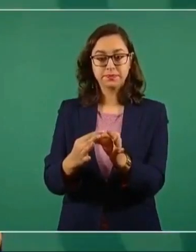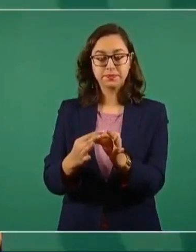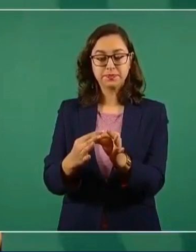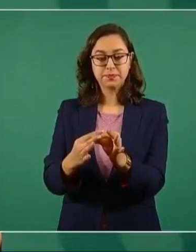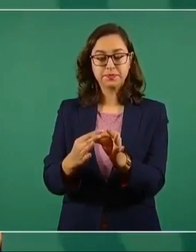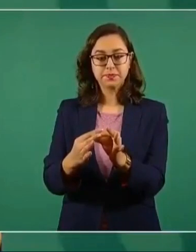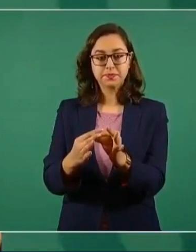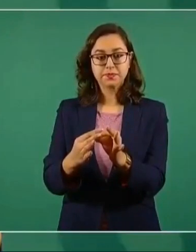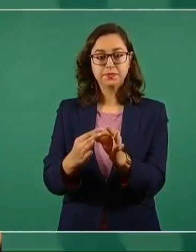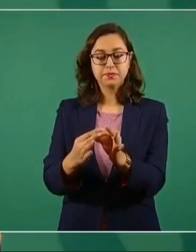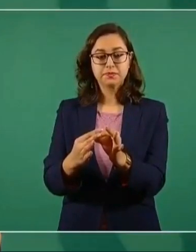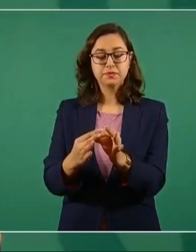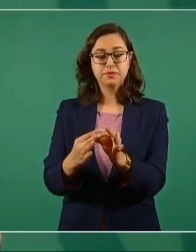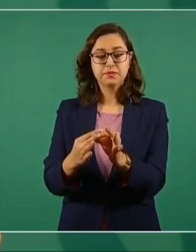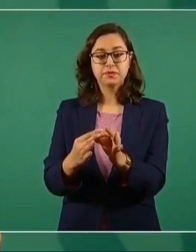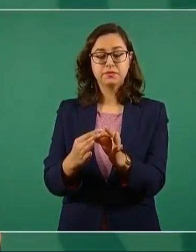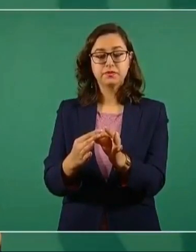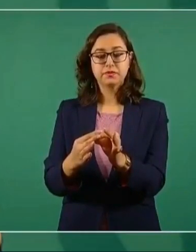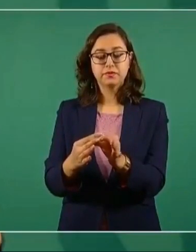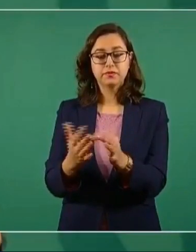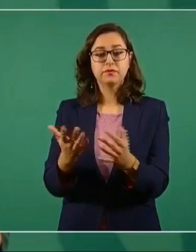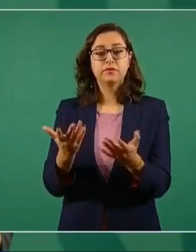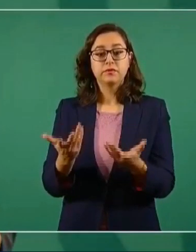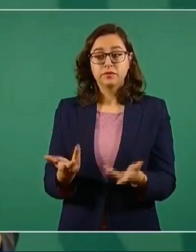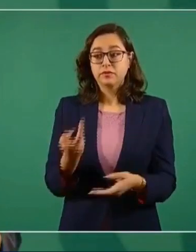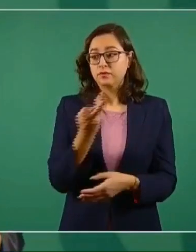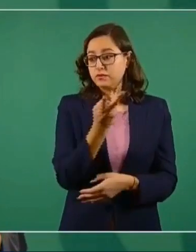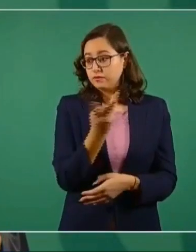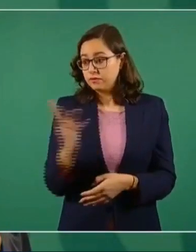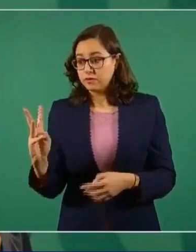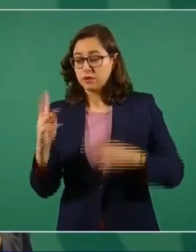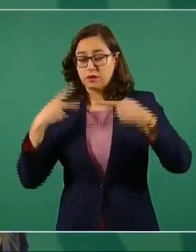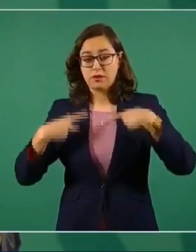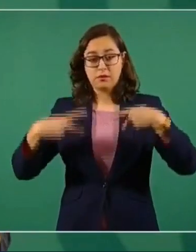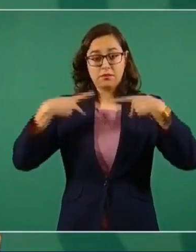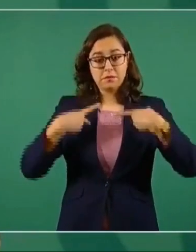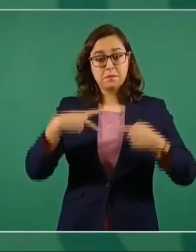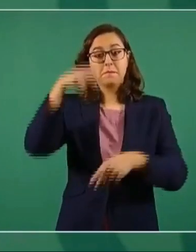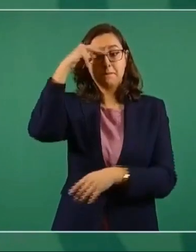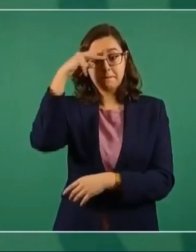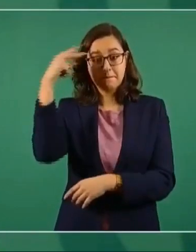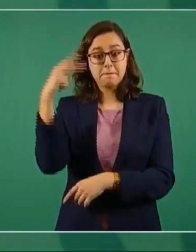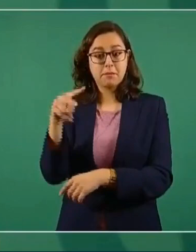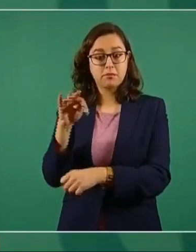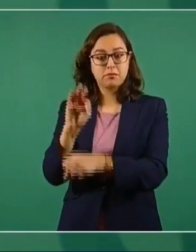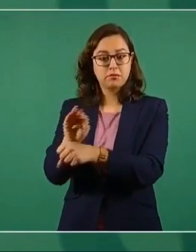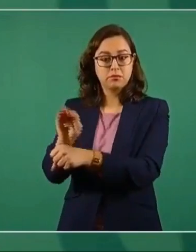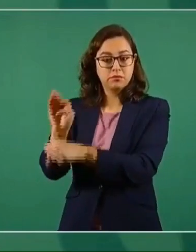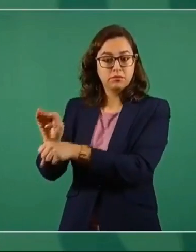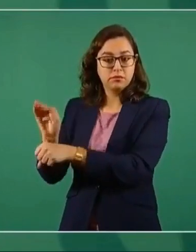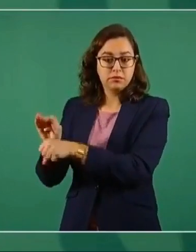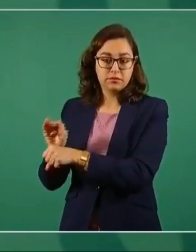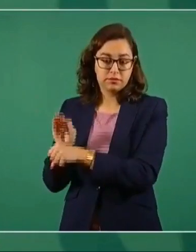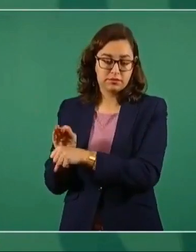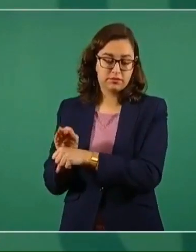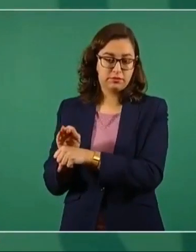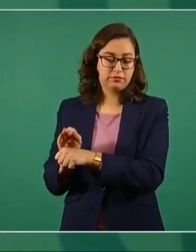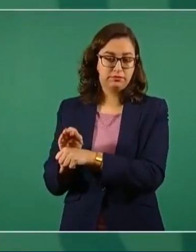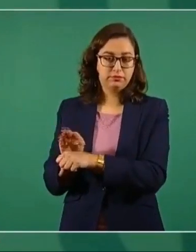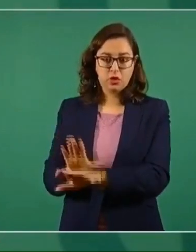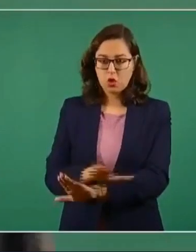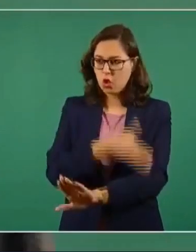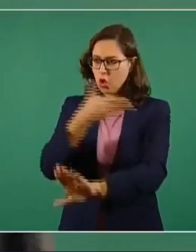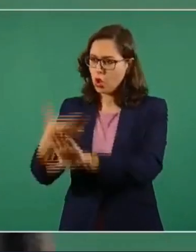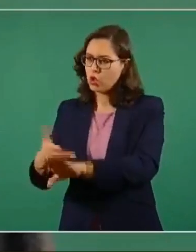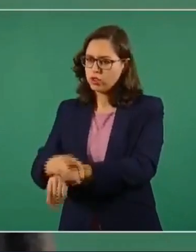de los mexicanos que no sean dañados,